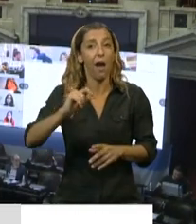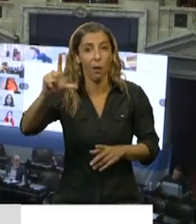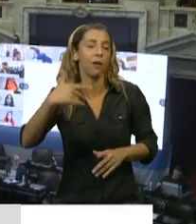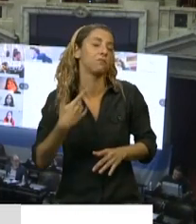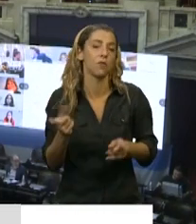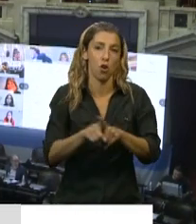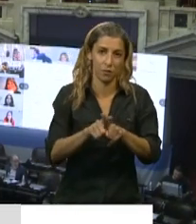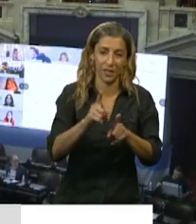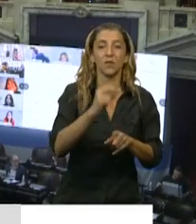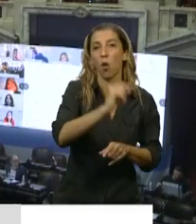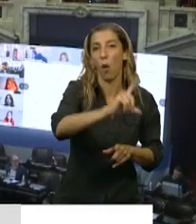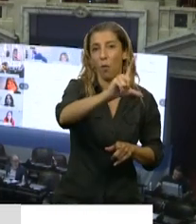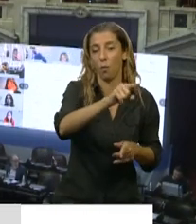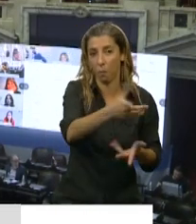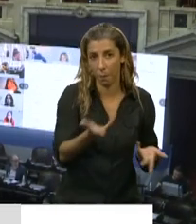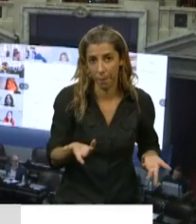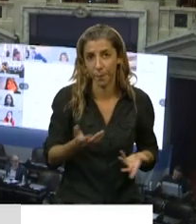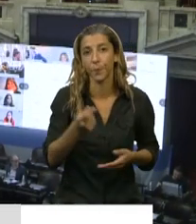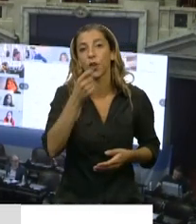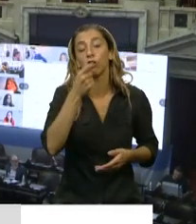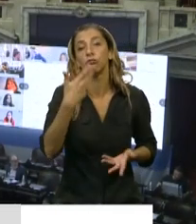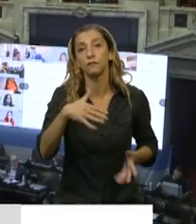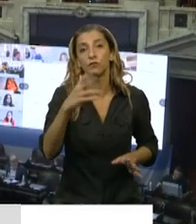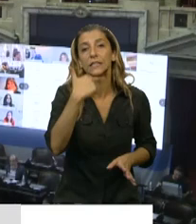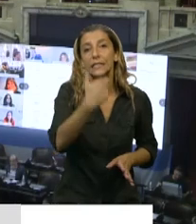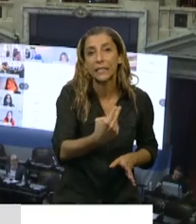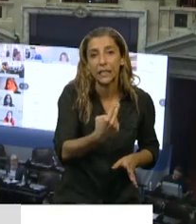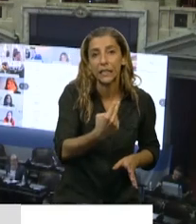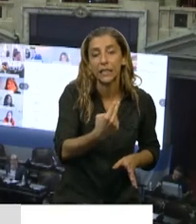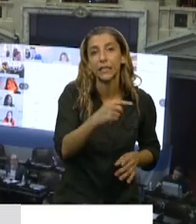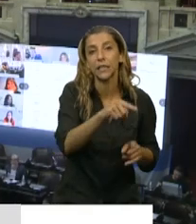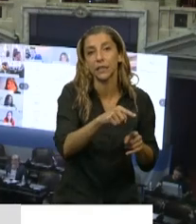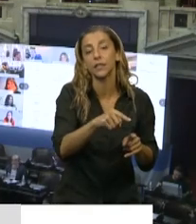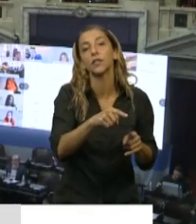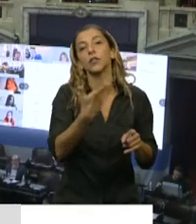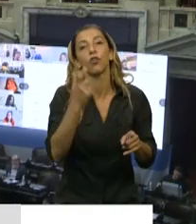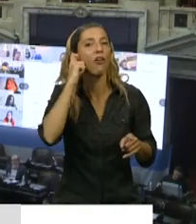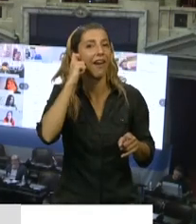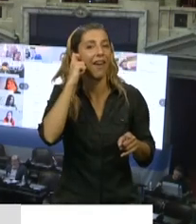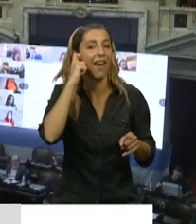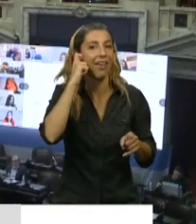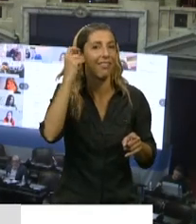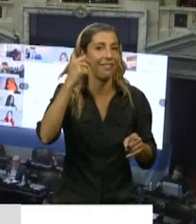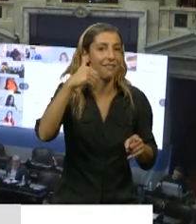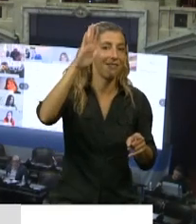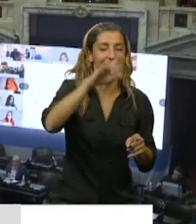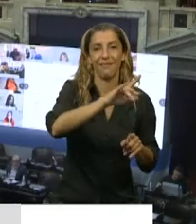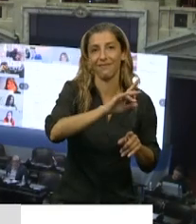Hay, en el caso de los hijos, obviamente cuando estos llegan a la mayoría de edad ese beneficio